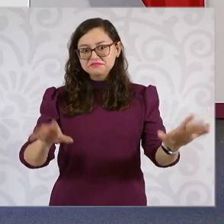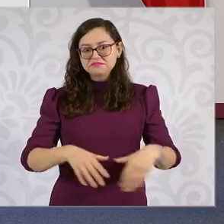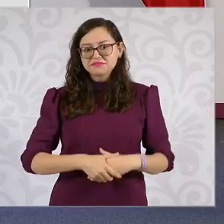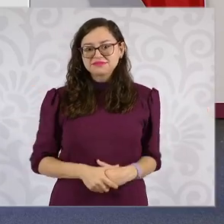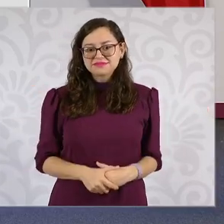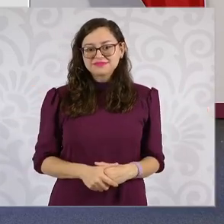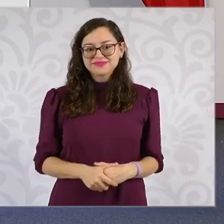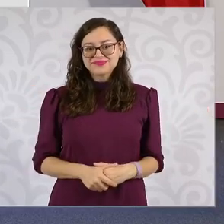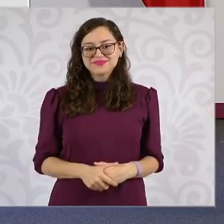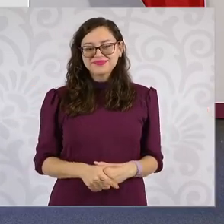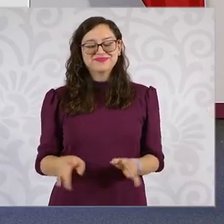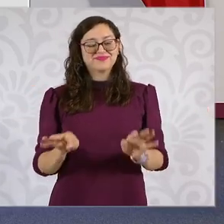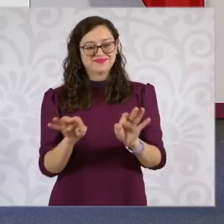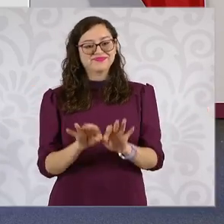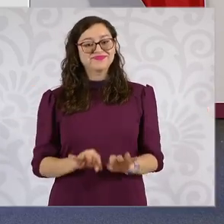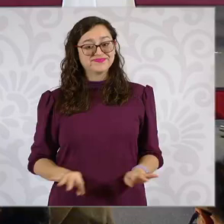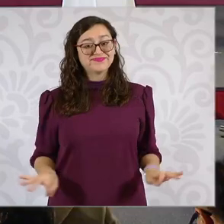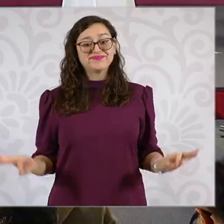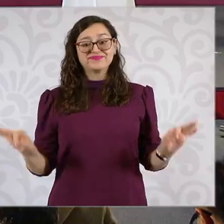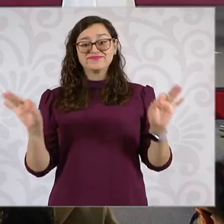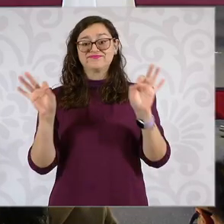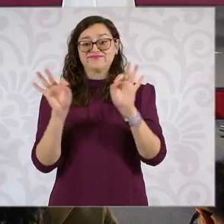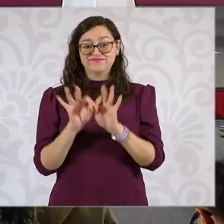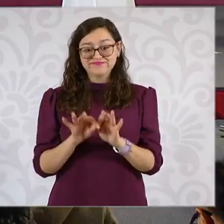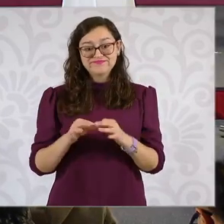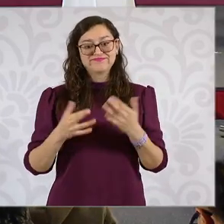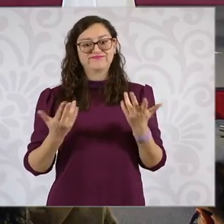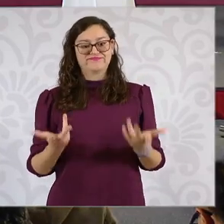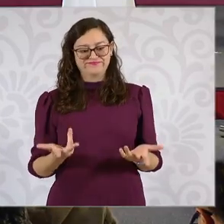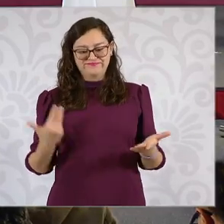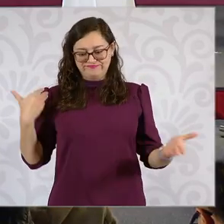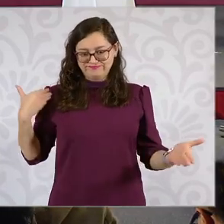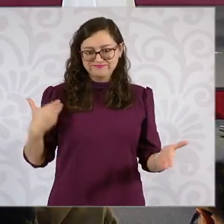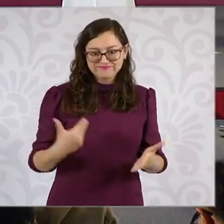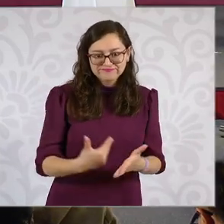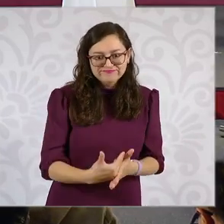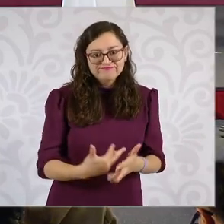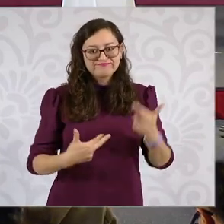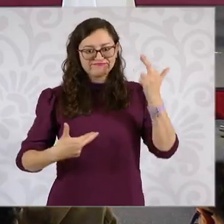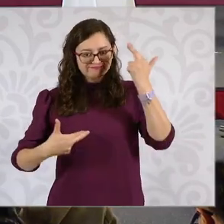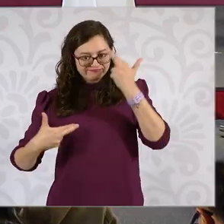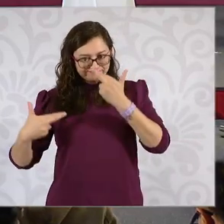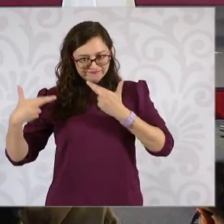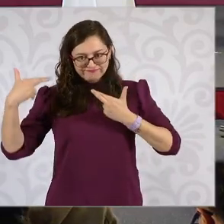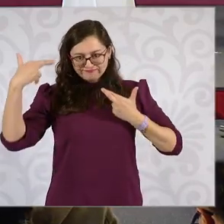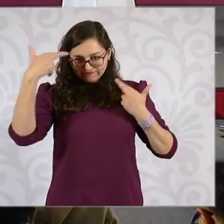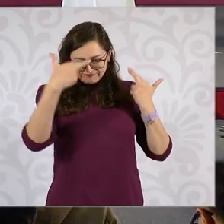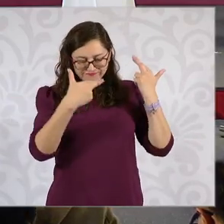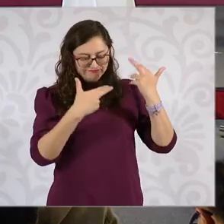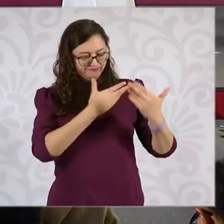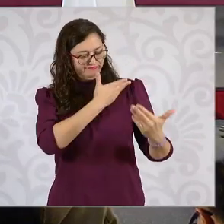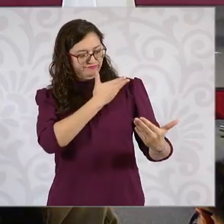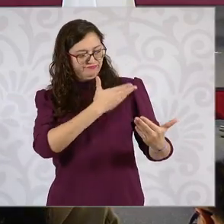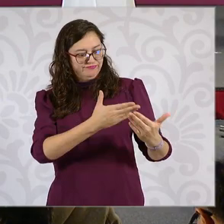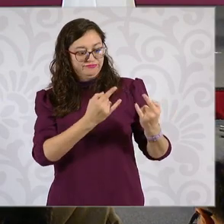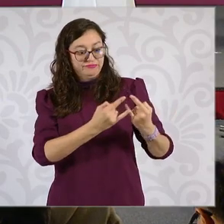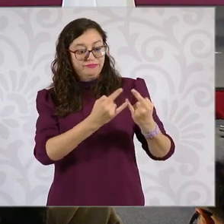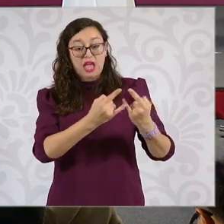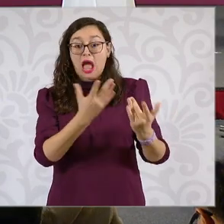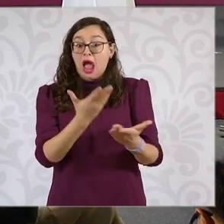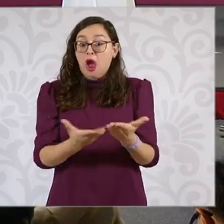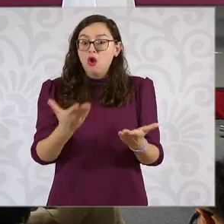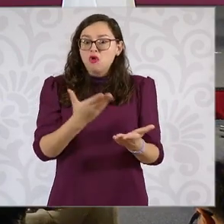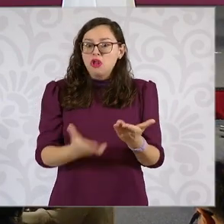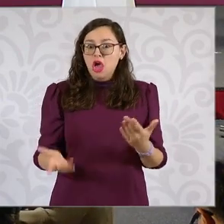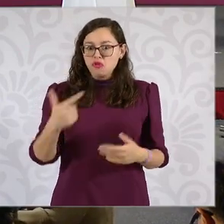Entonces, es importante hacer este recuento, porque es muy fácil decir la presidenta está en